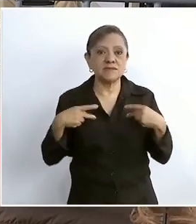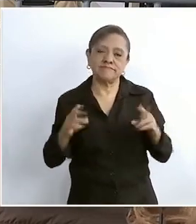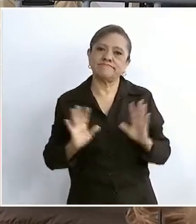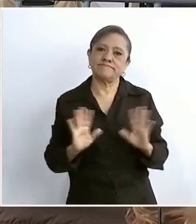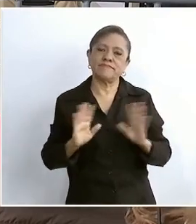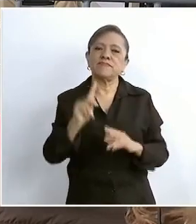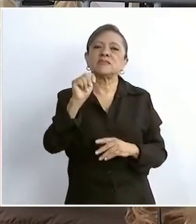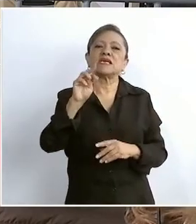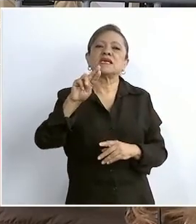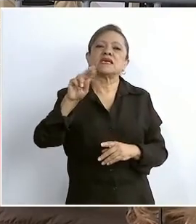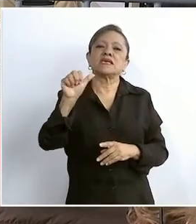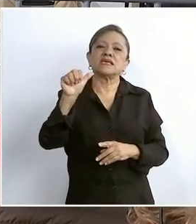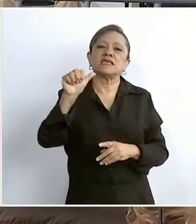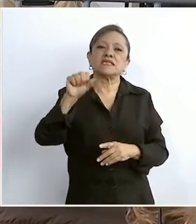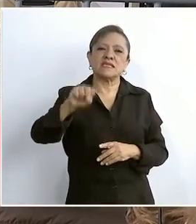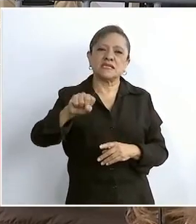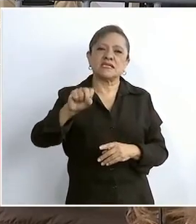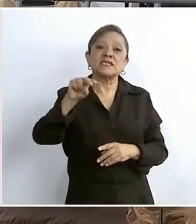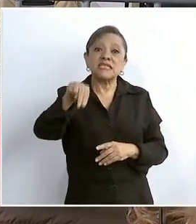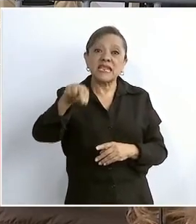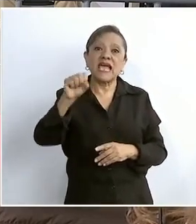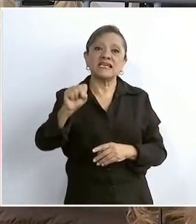Nosotros somos los